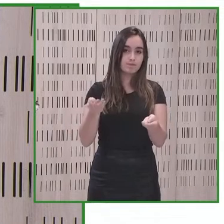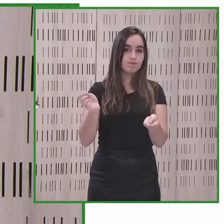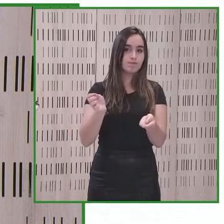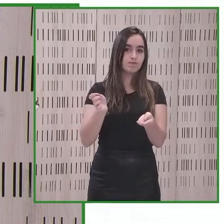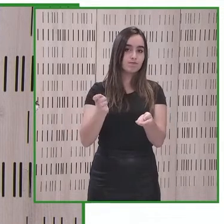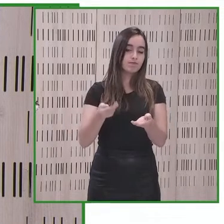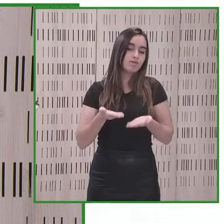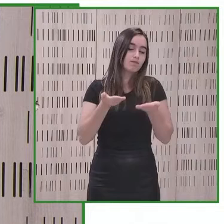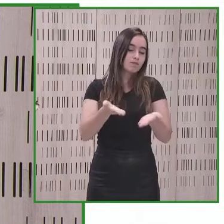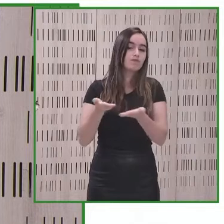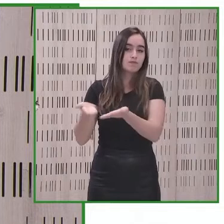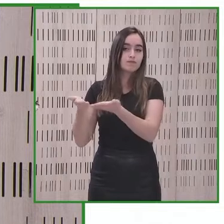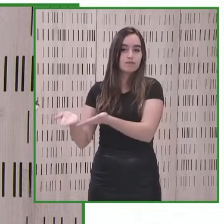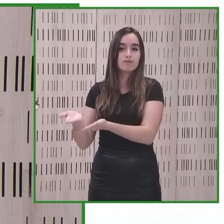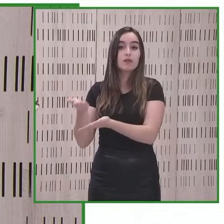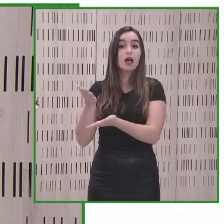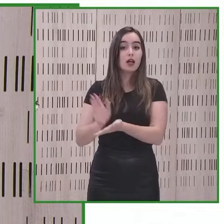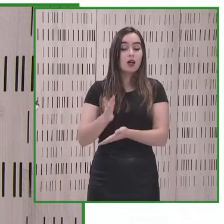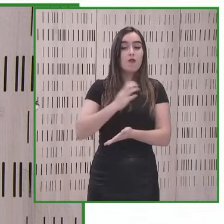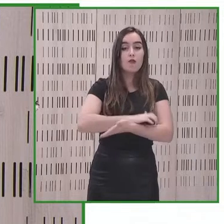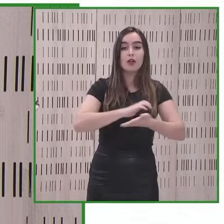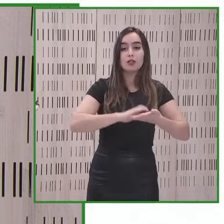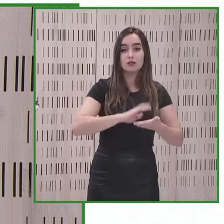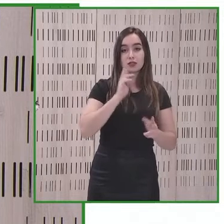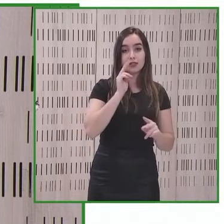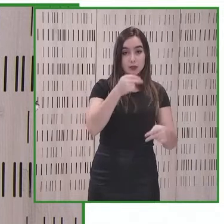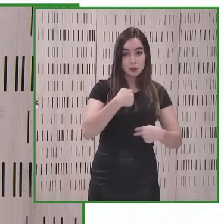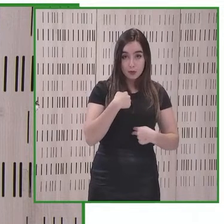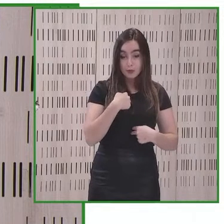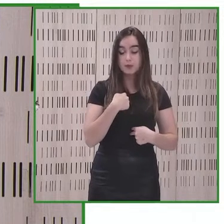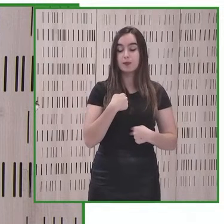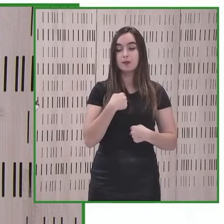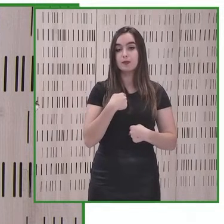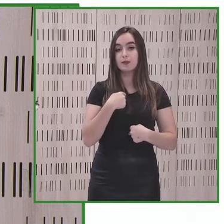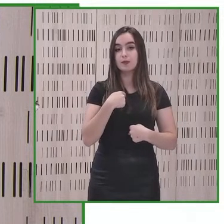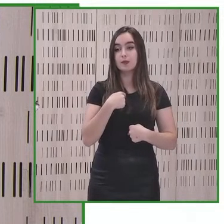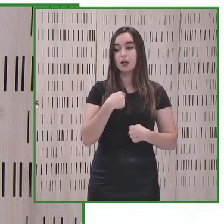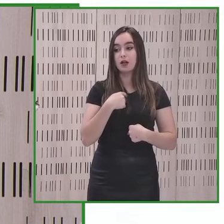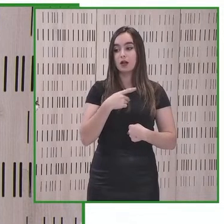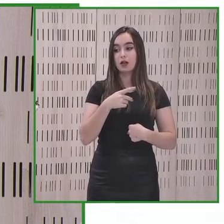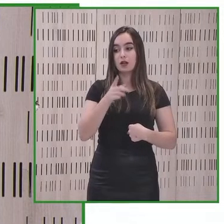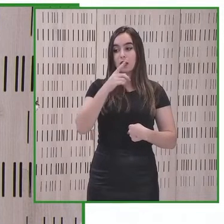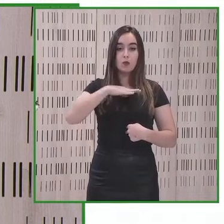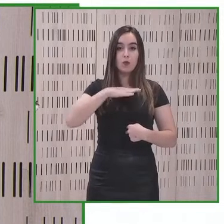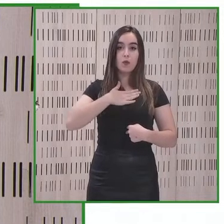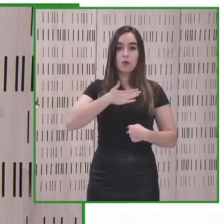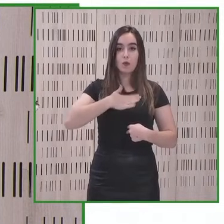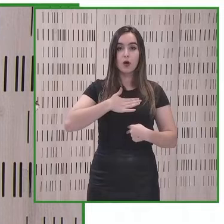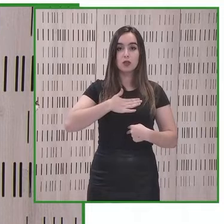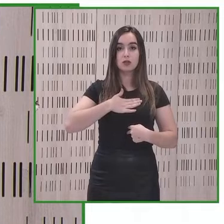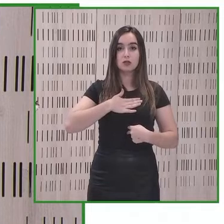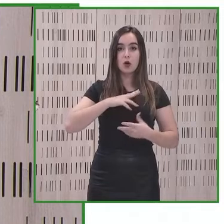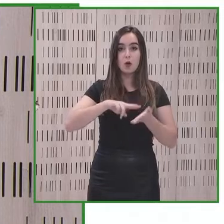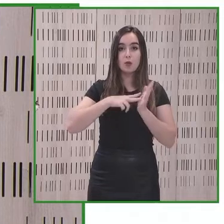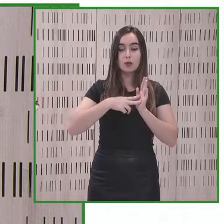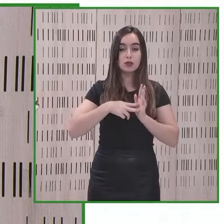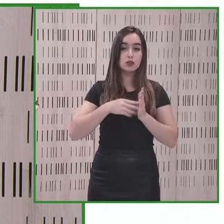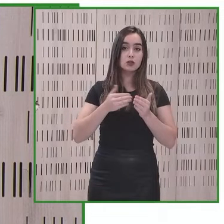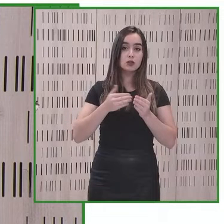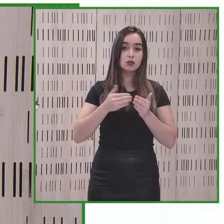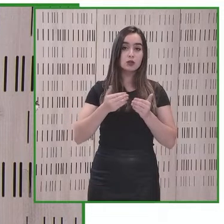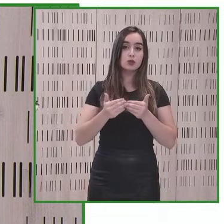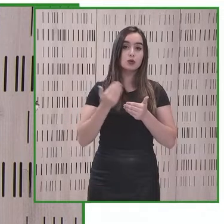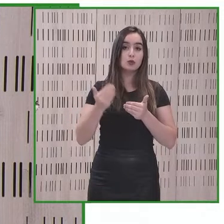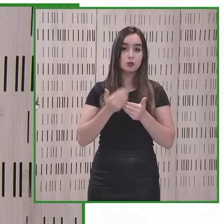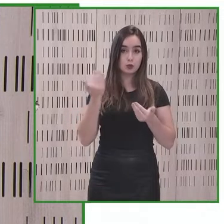supuesto la fundación descúbreme con la que entramos y queremos desarrollar los proyectos latinoamericanos creo que